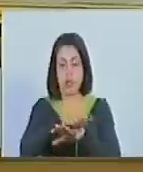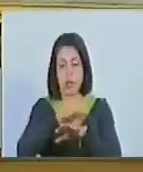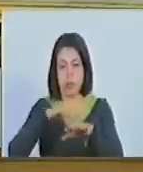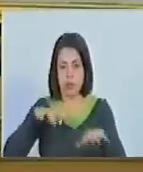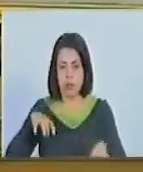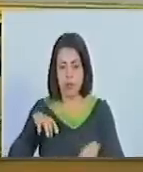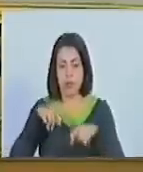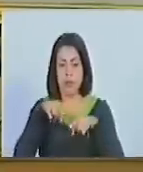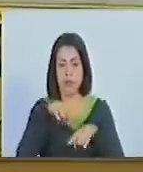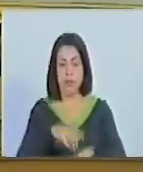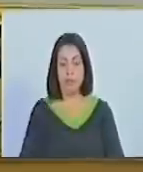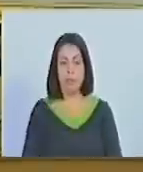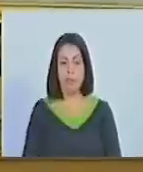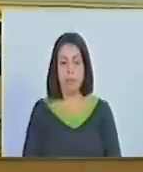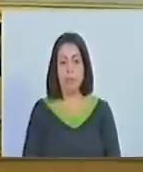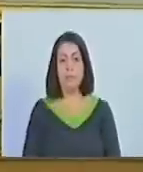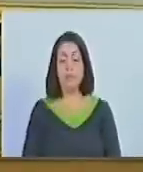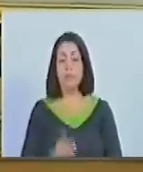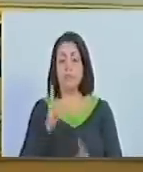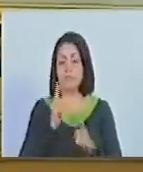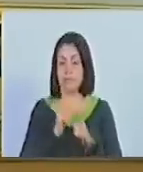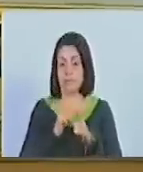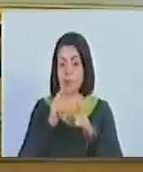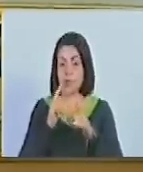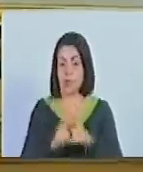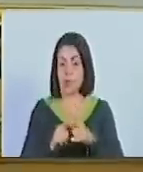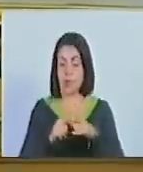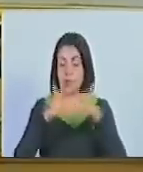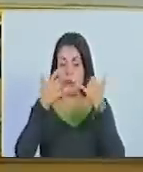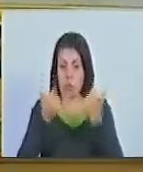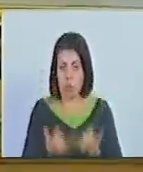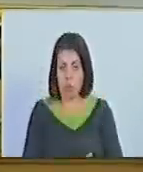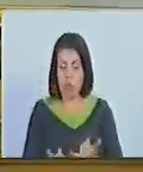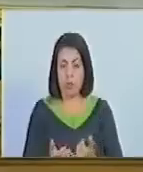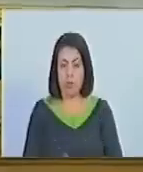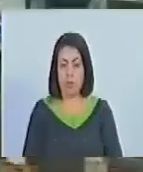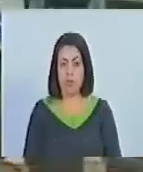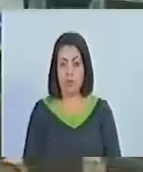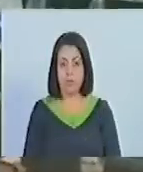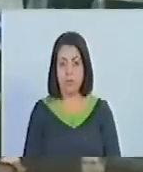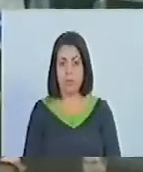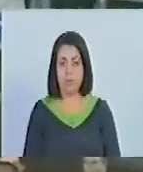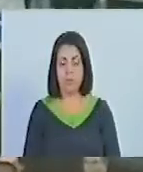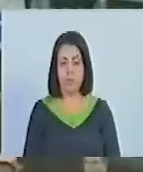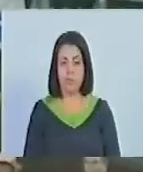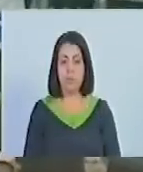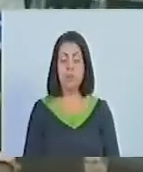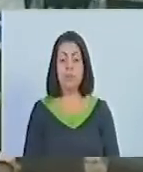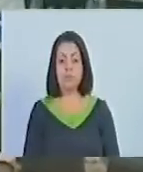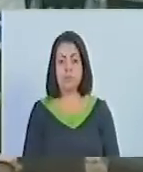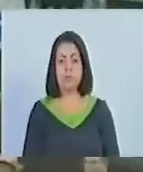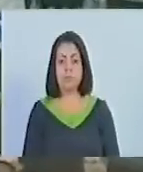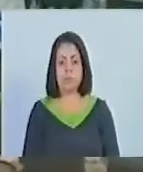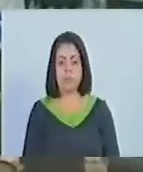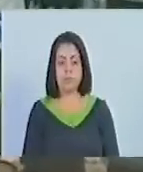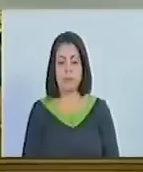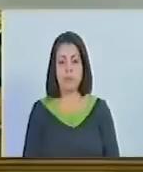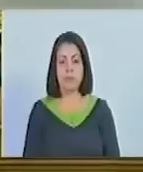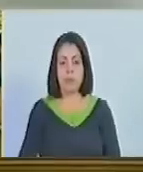calificada. En consecuencia, se declara